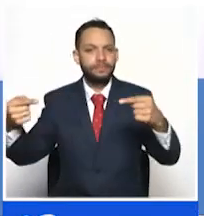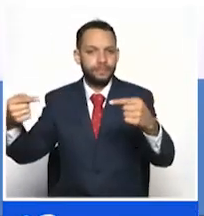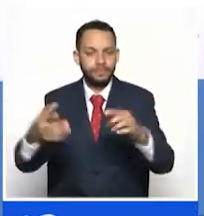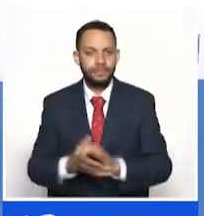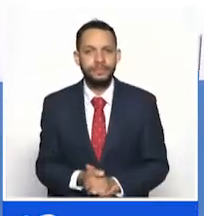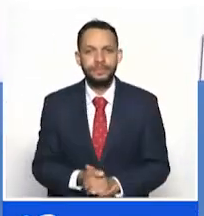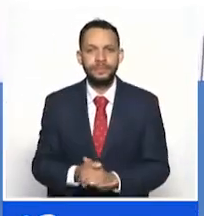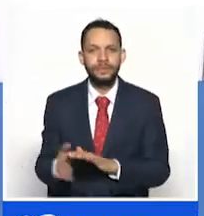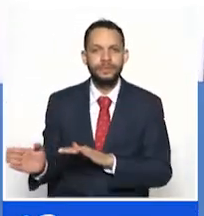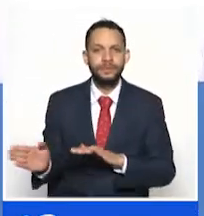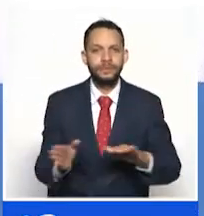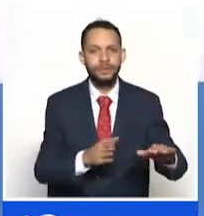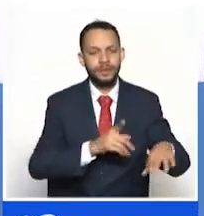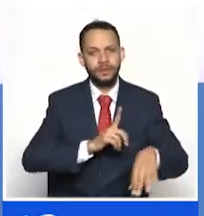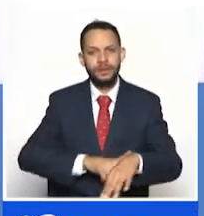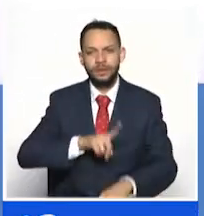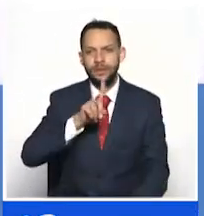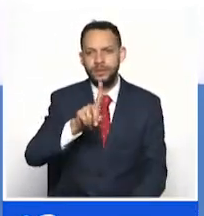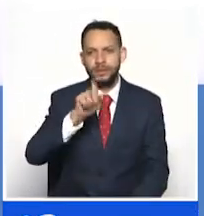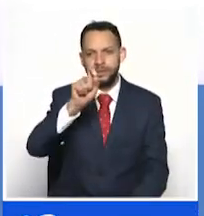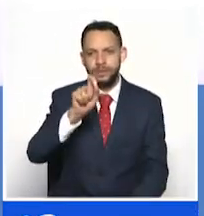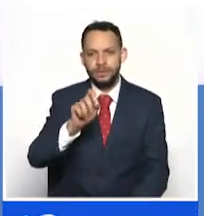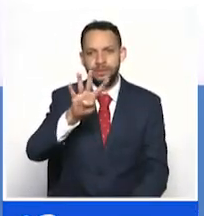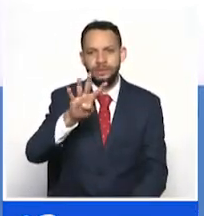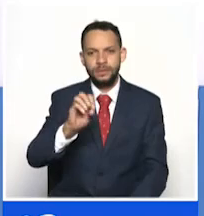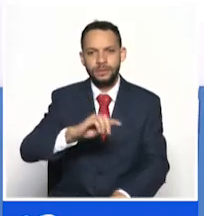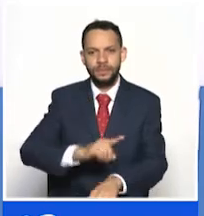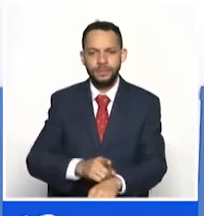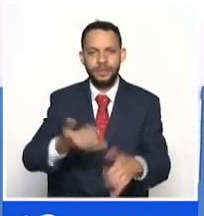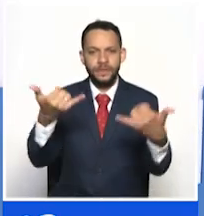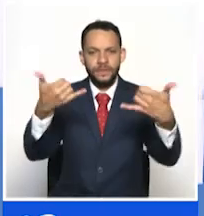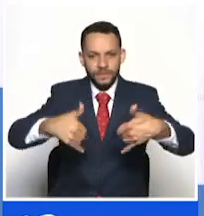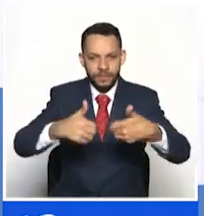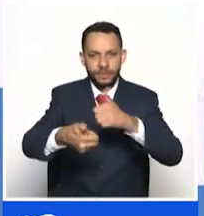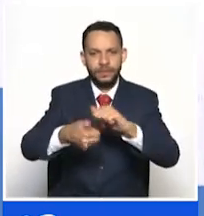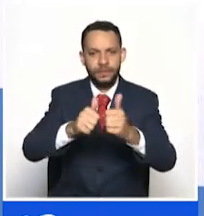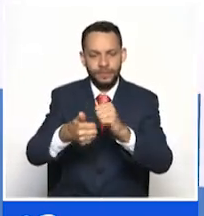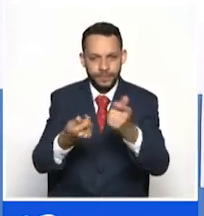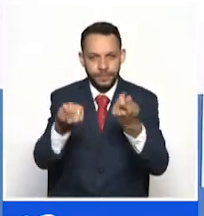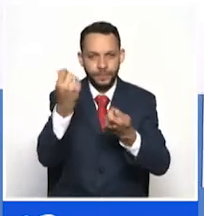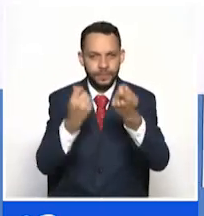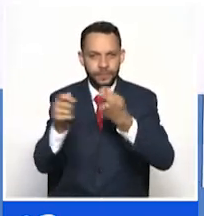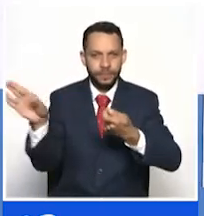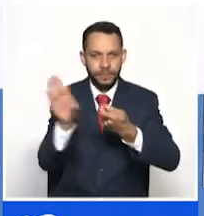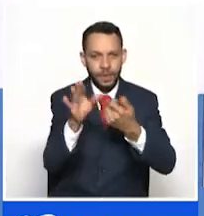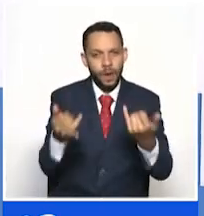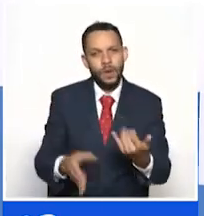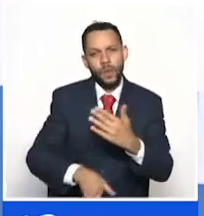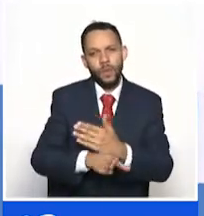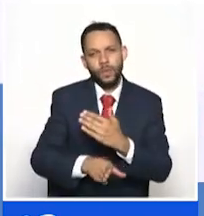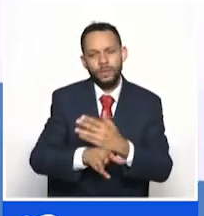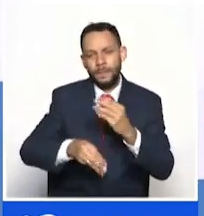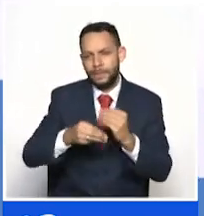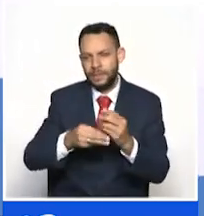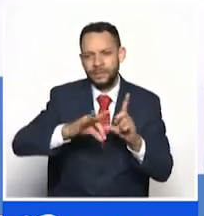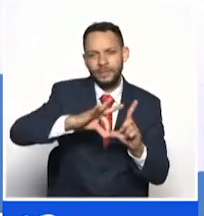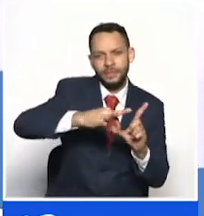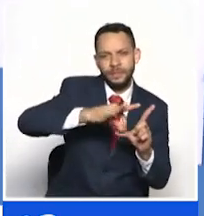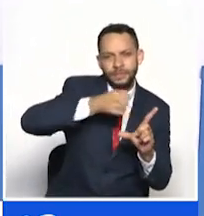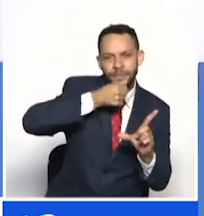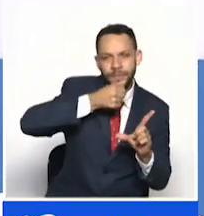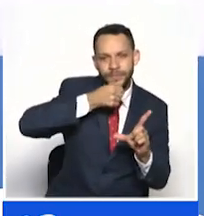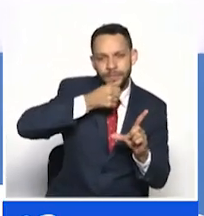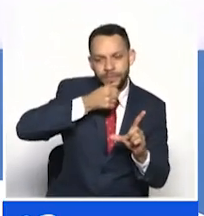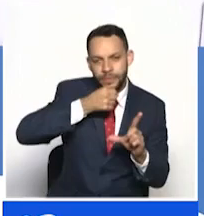1 de la tarde 40 minutos hasta aquí la información deportiva vamos a una breve pausa pero quédense con nosotros ya vuelve Paula Andrea Bernal con mucho más aquí en